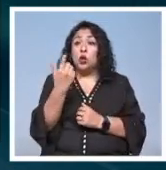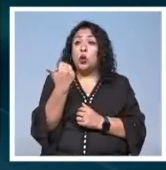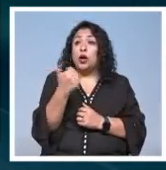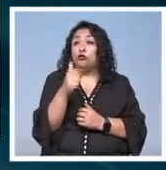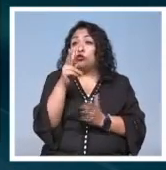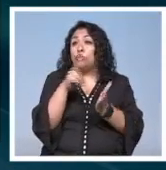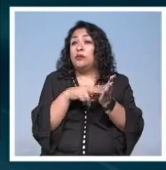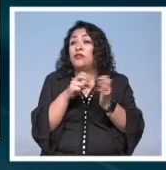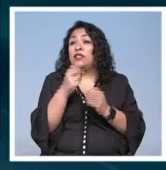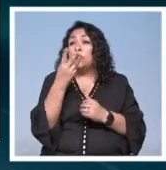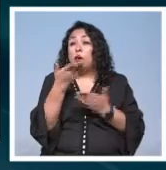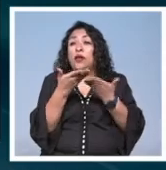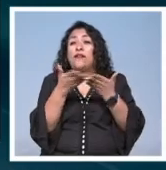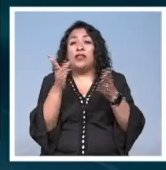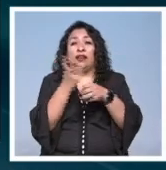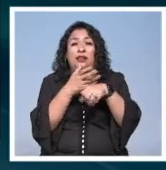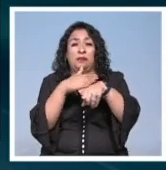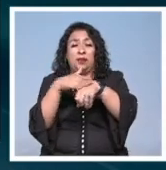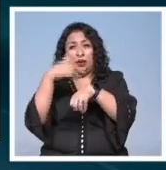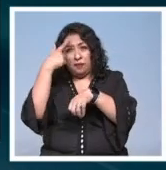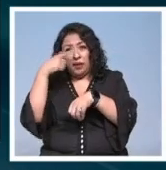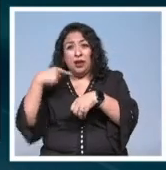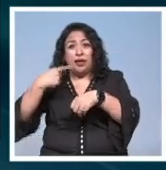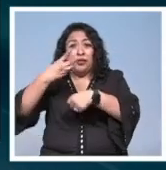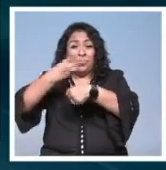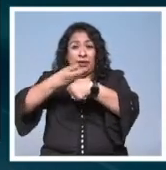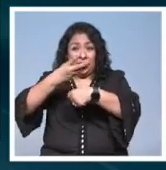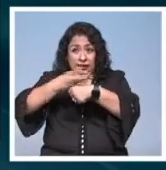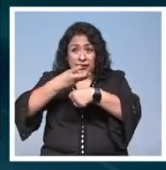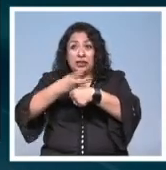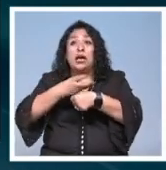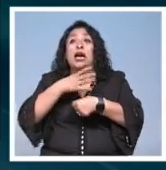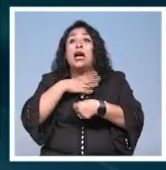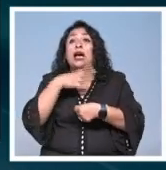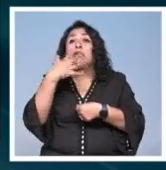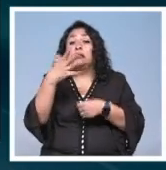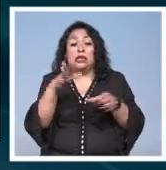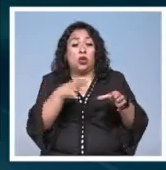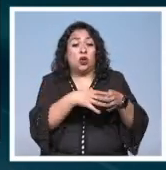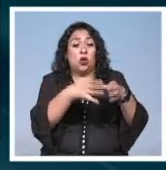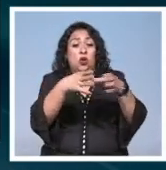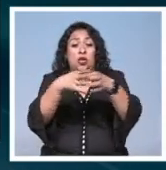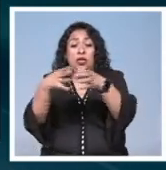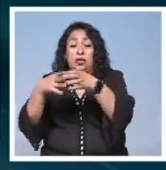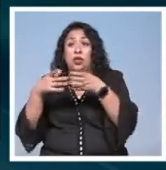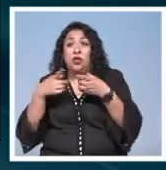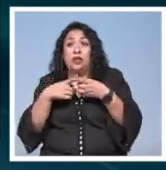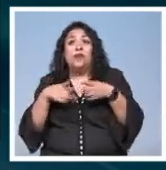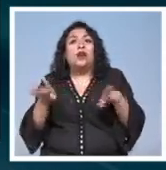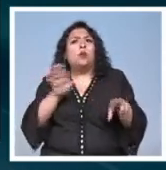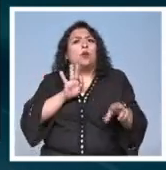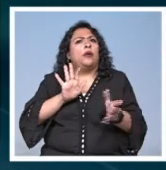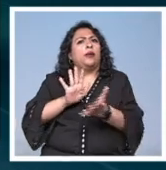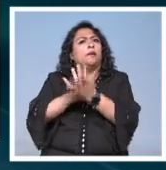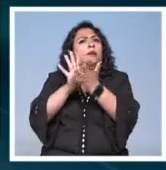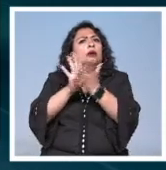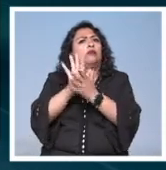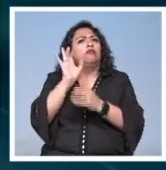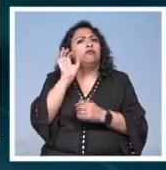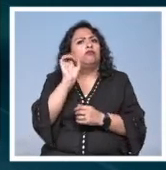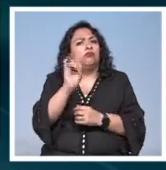2024 estará abierta la convocatoria para la tercera entrega y serán cinco categorías diferentes en las que se podrá participar.